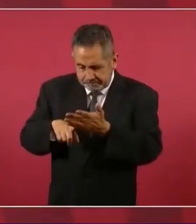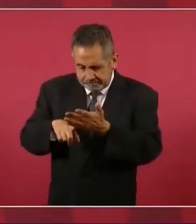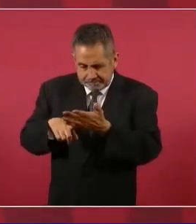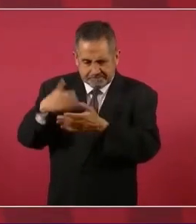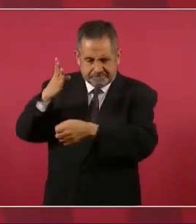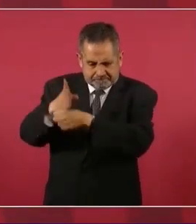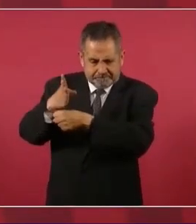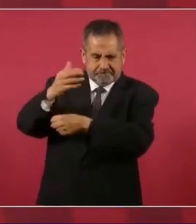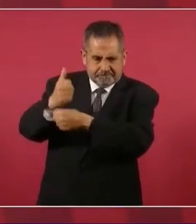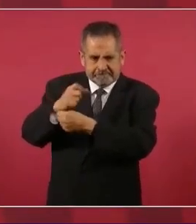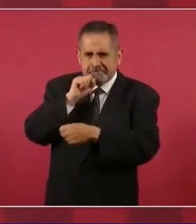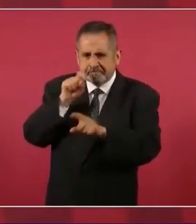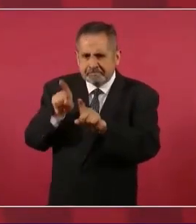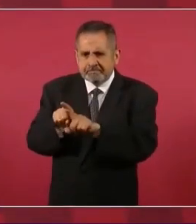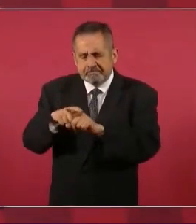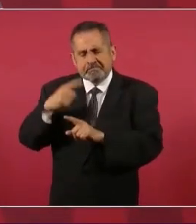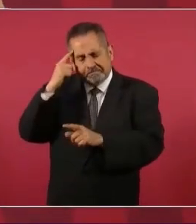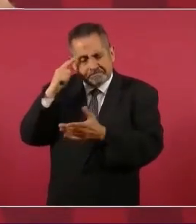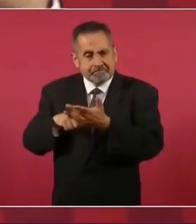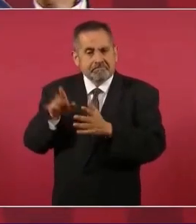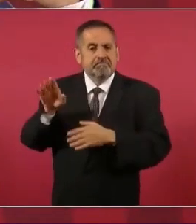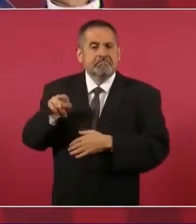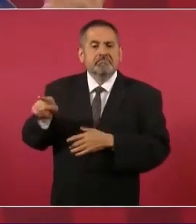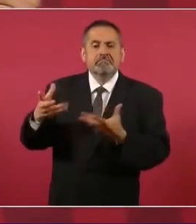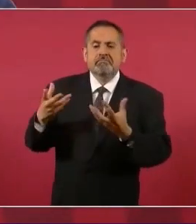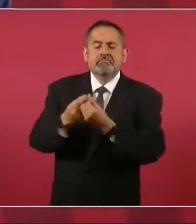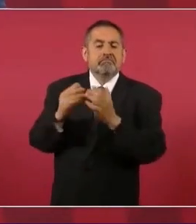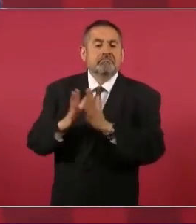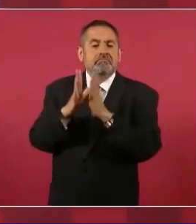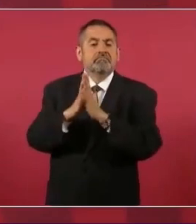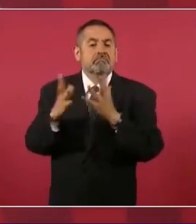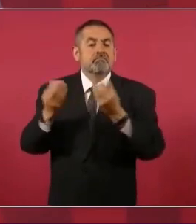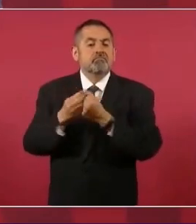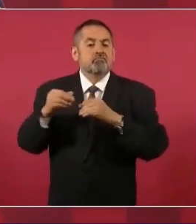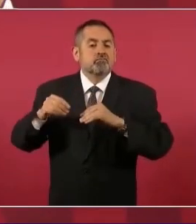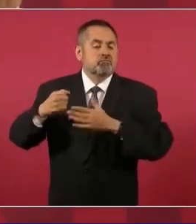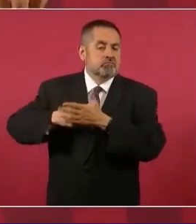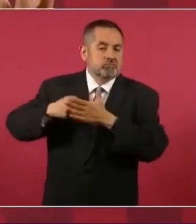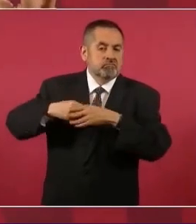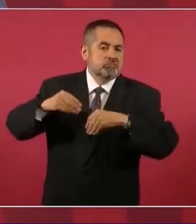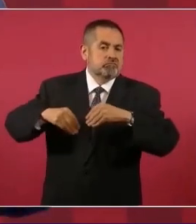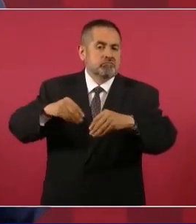bisabuelos, porque participaron en un movimiento